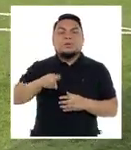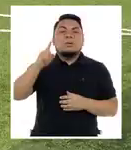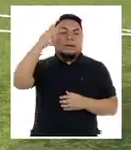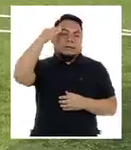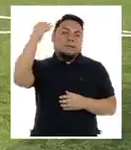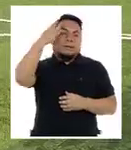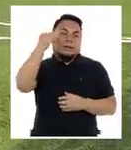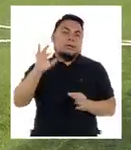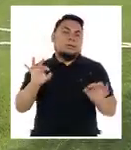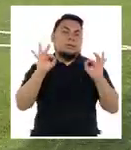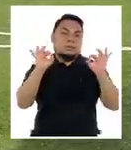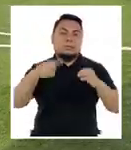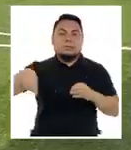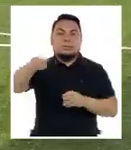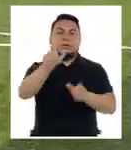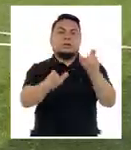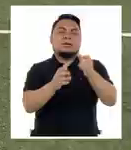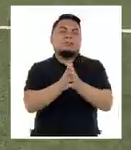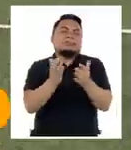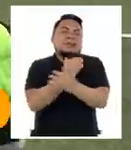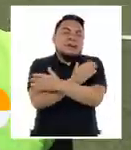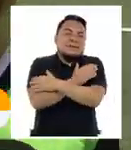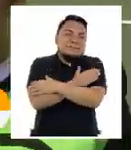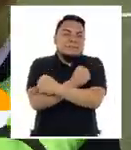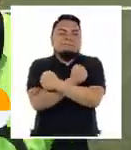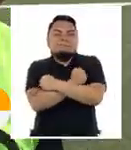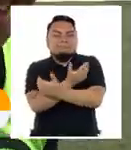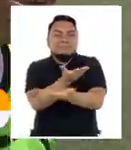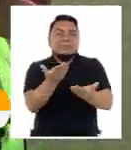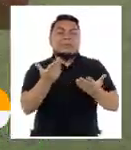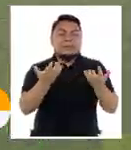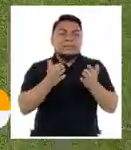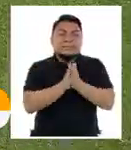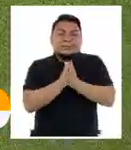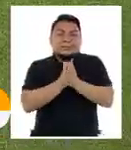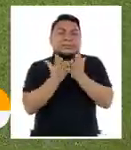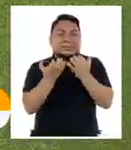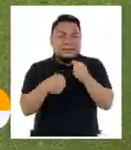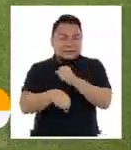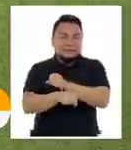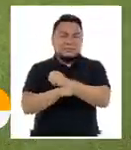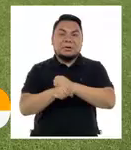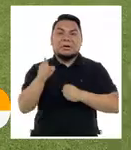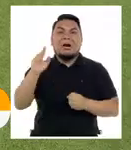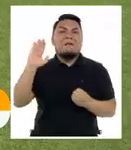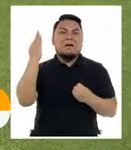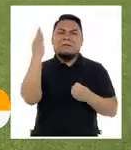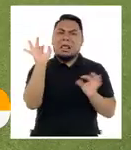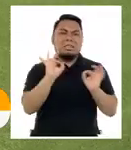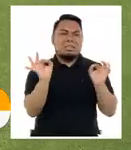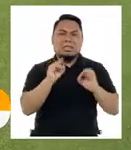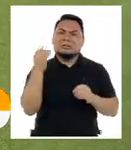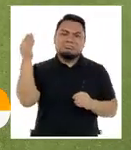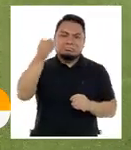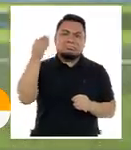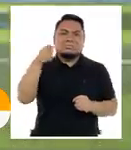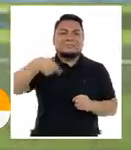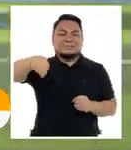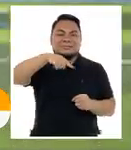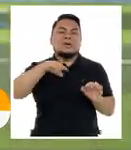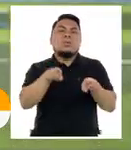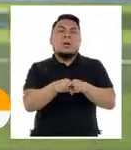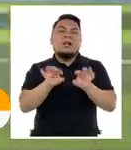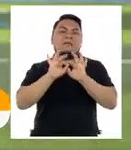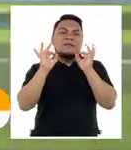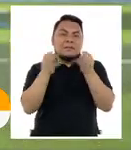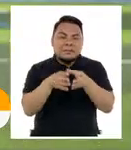Es una experiencia espectacular los chicos son súper cariñosos tienen ganas vienen no faltan nunca se formó